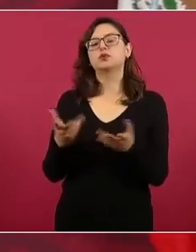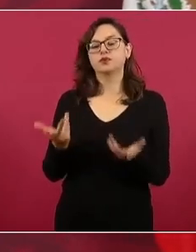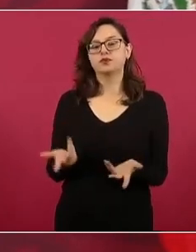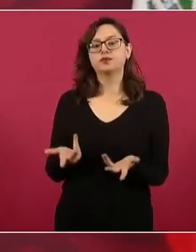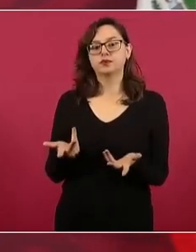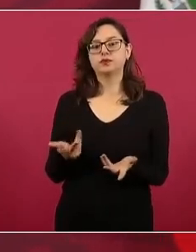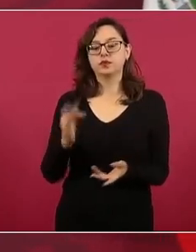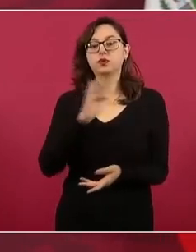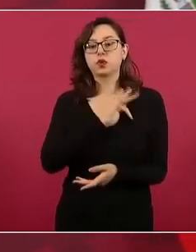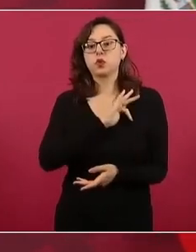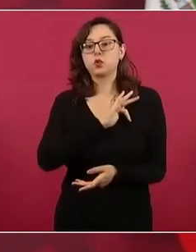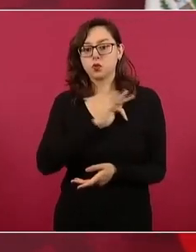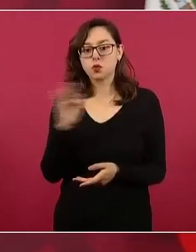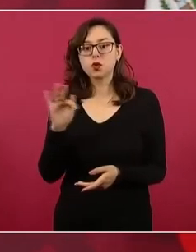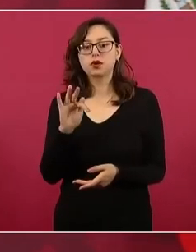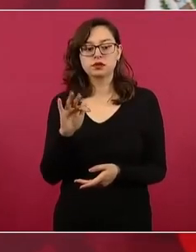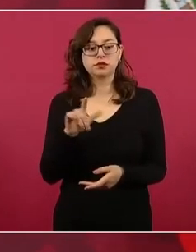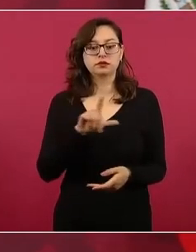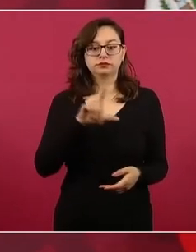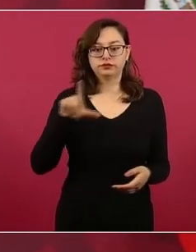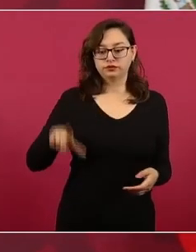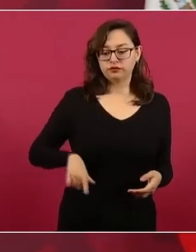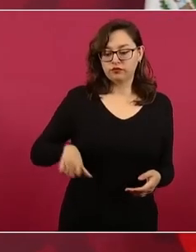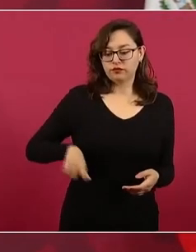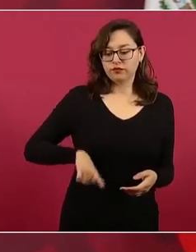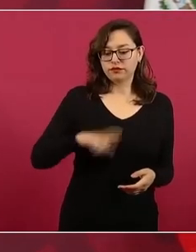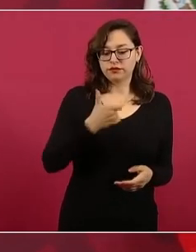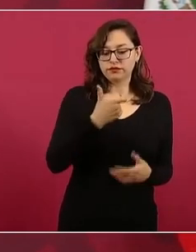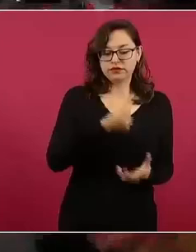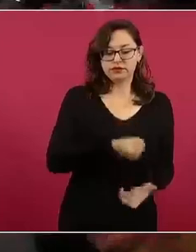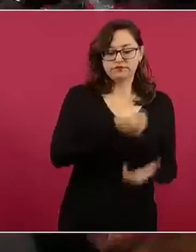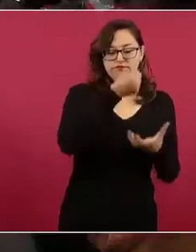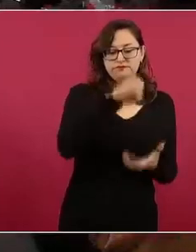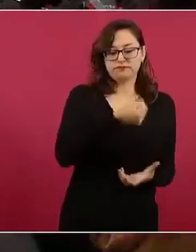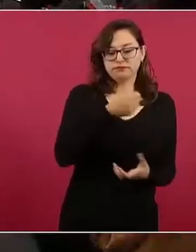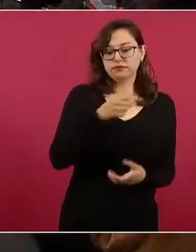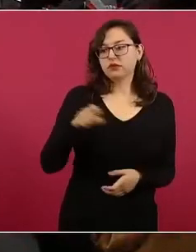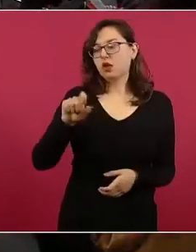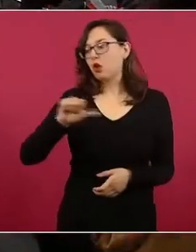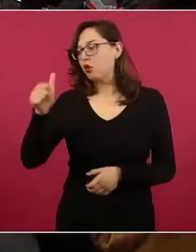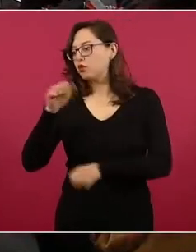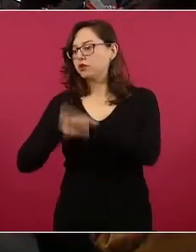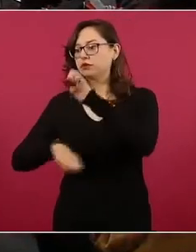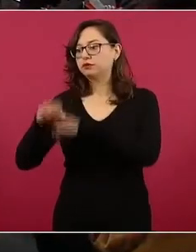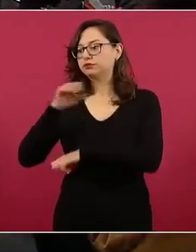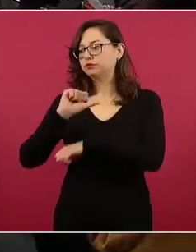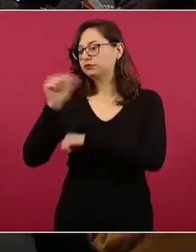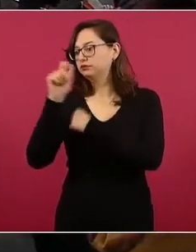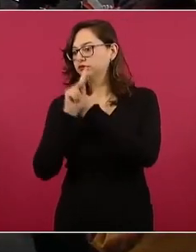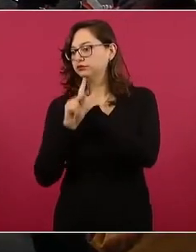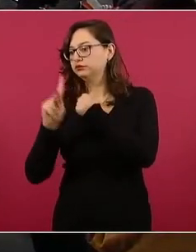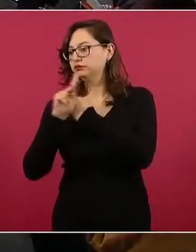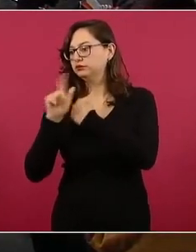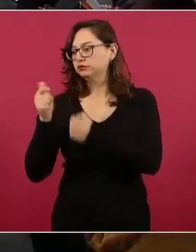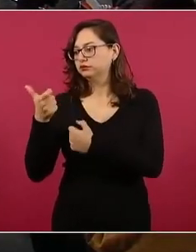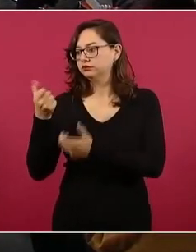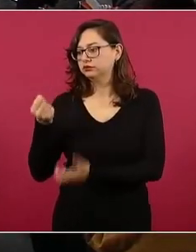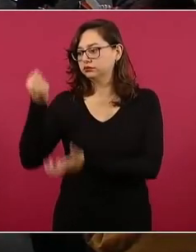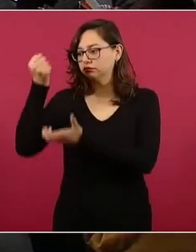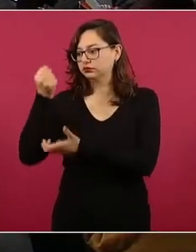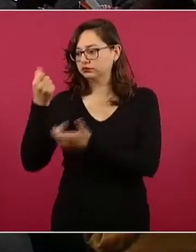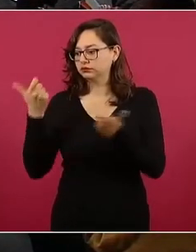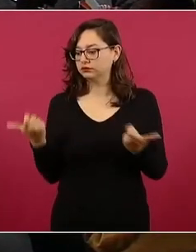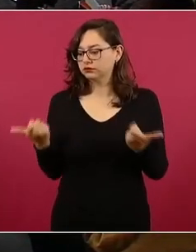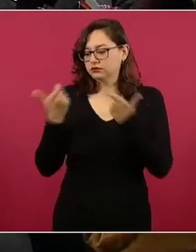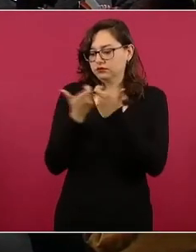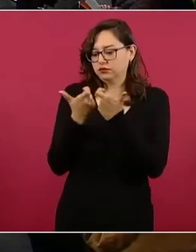nacional con inversión extranjera y voy